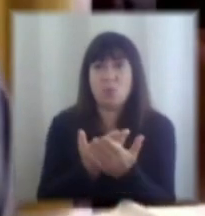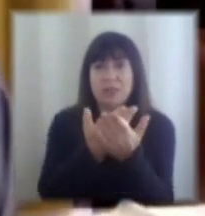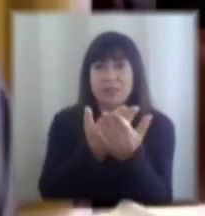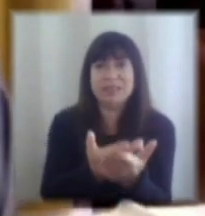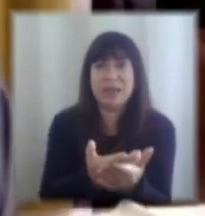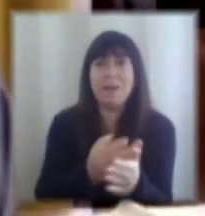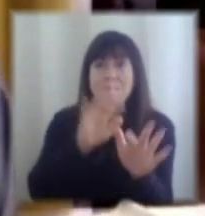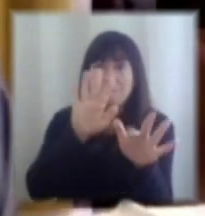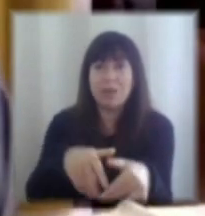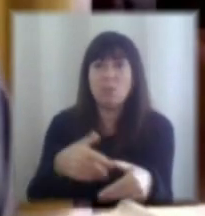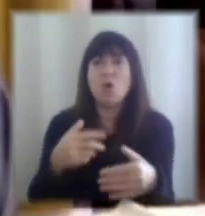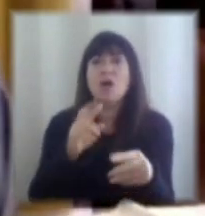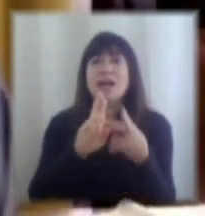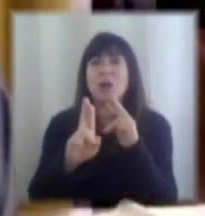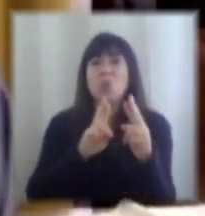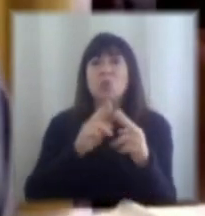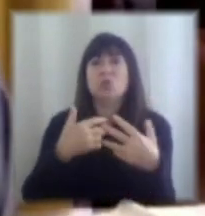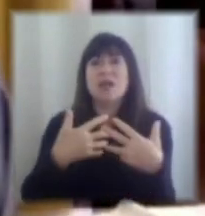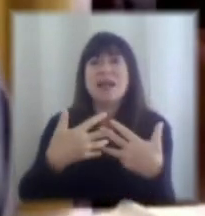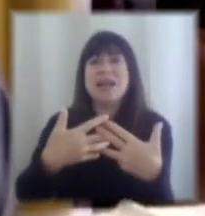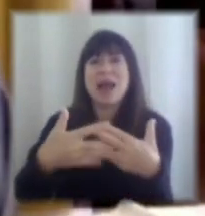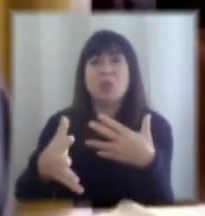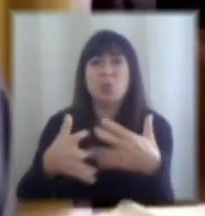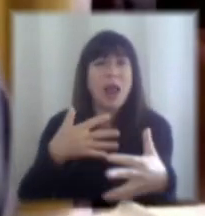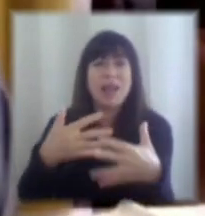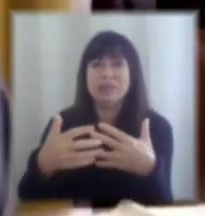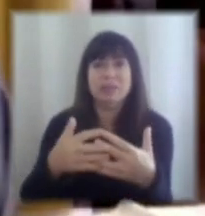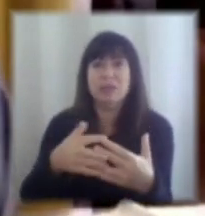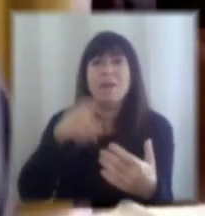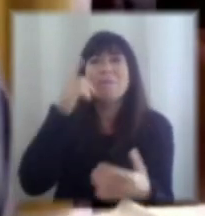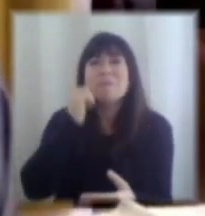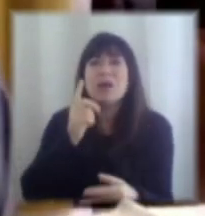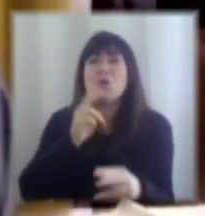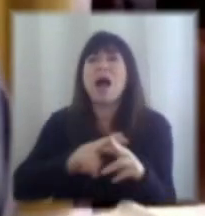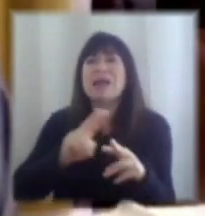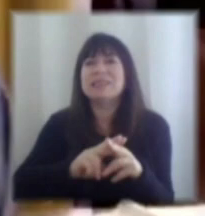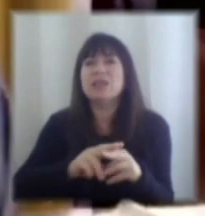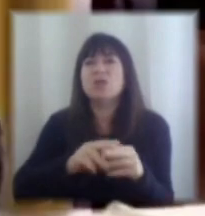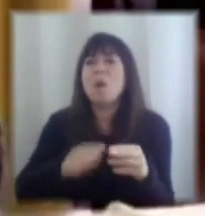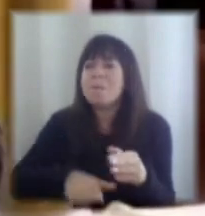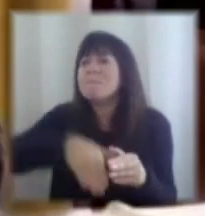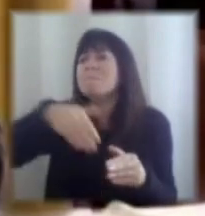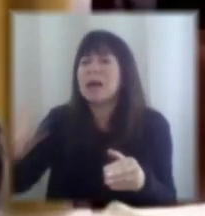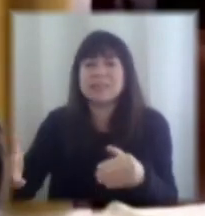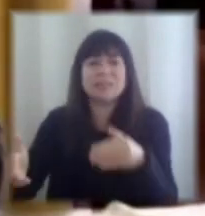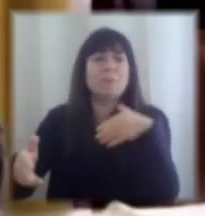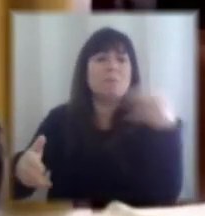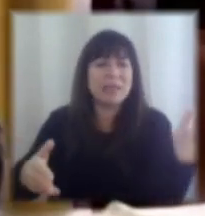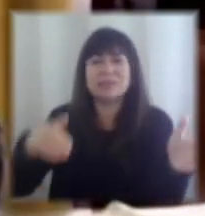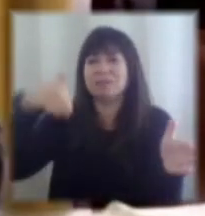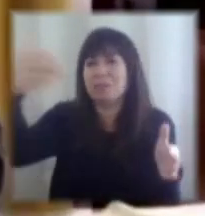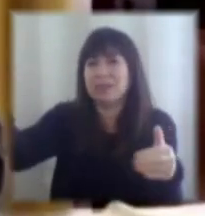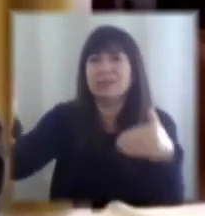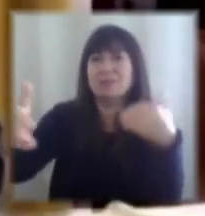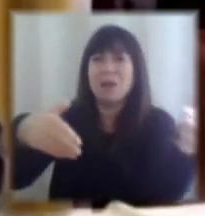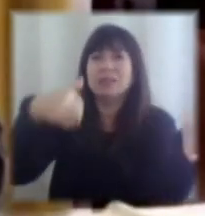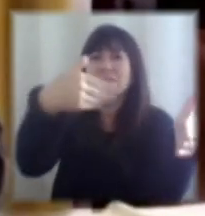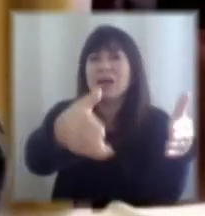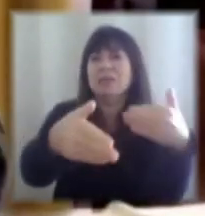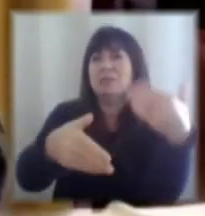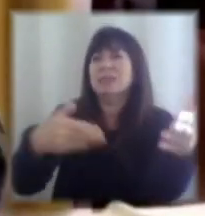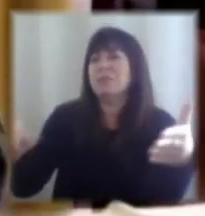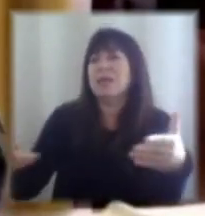eso y generando cadenas de valor ¿no es cierto? que vayan generando impacto en otras dimensiones